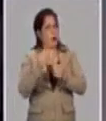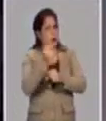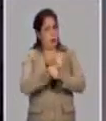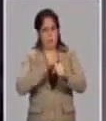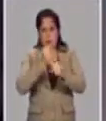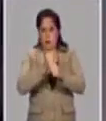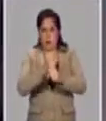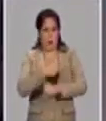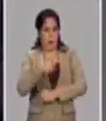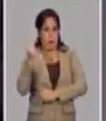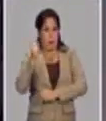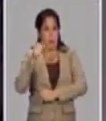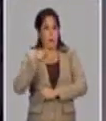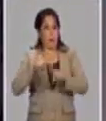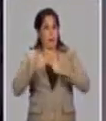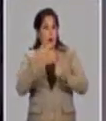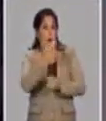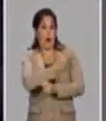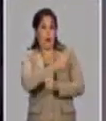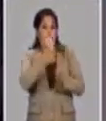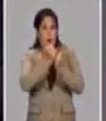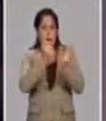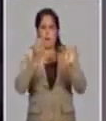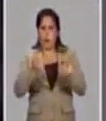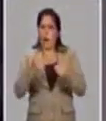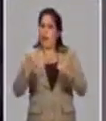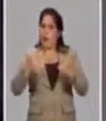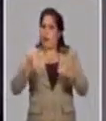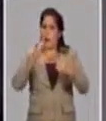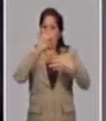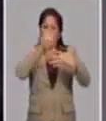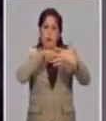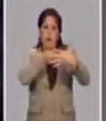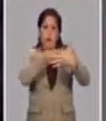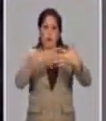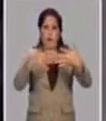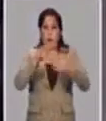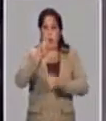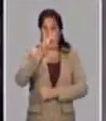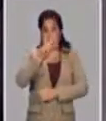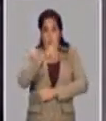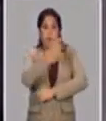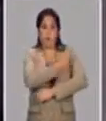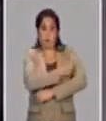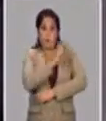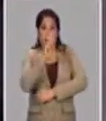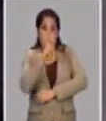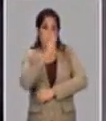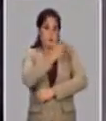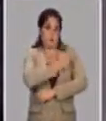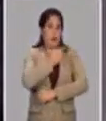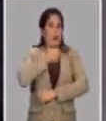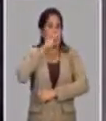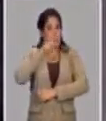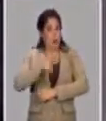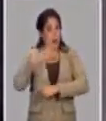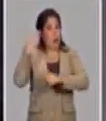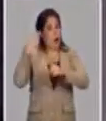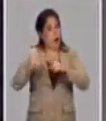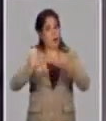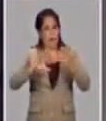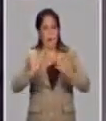emergencia. Y en general las vacunas aprobadas tienen un esquema de dos dosis, aunque se evalúan